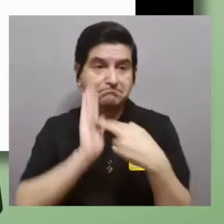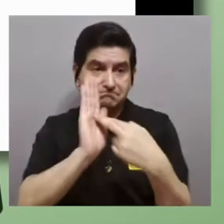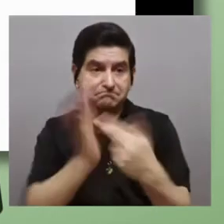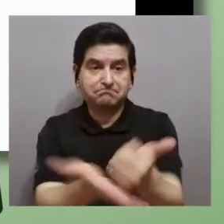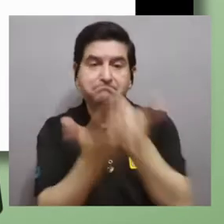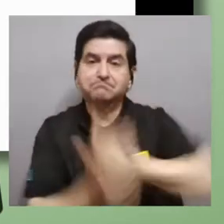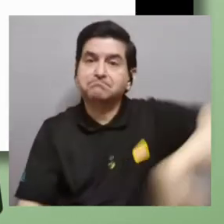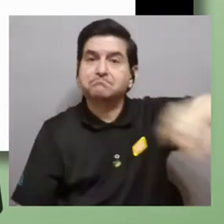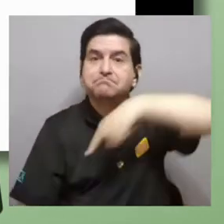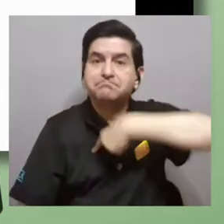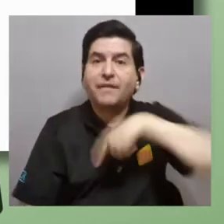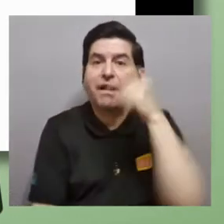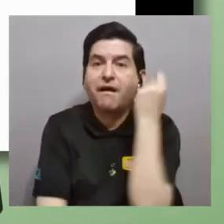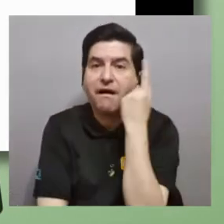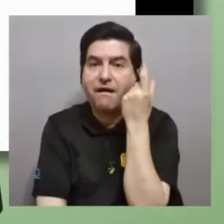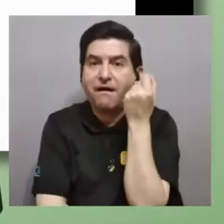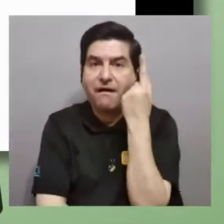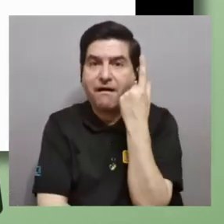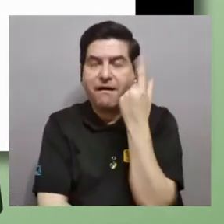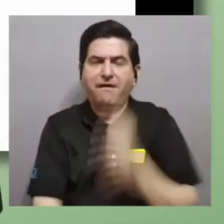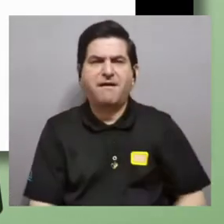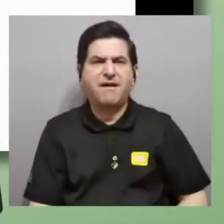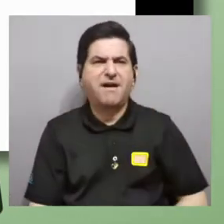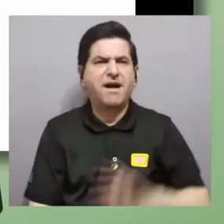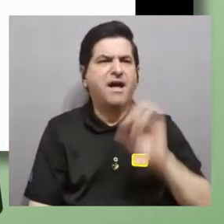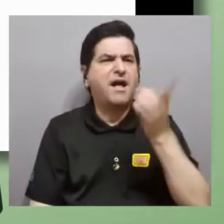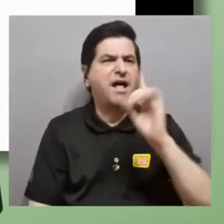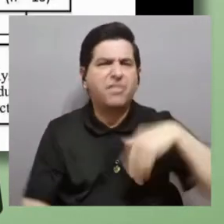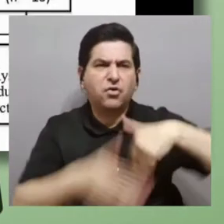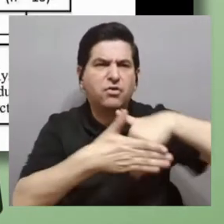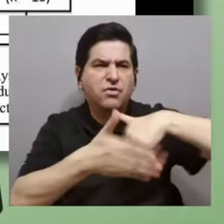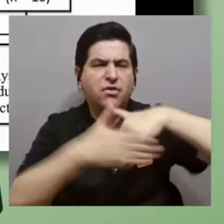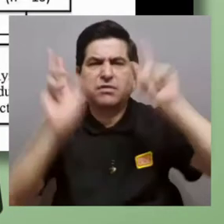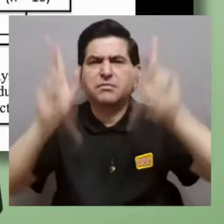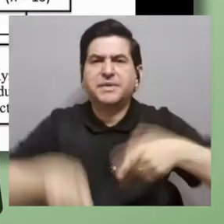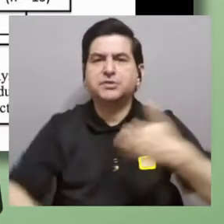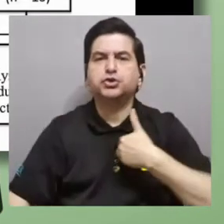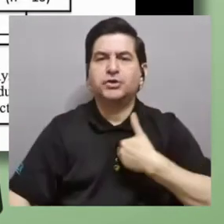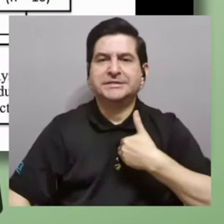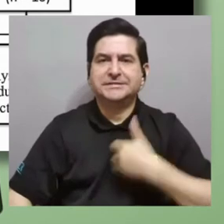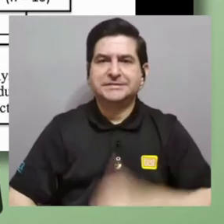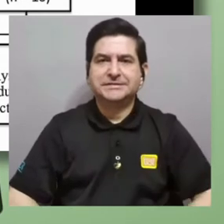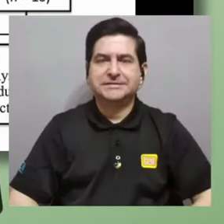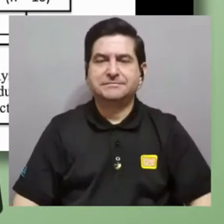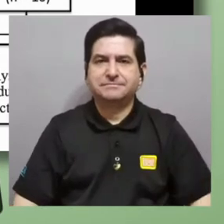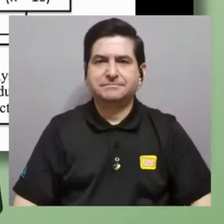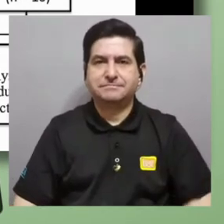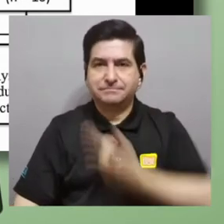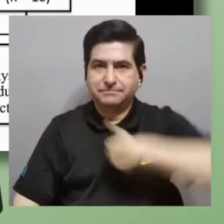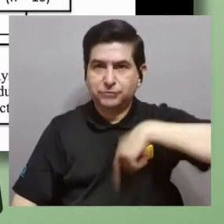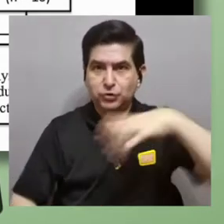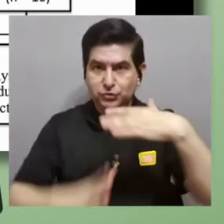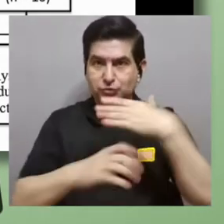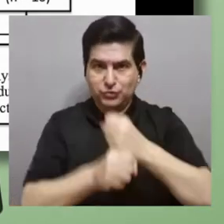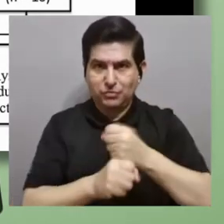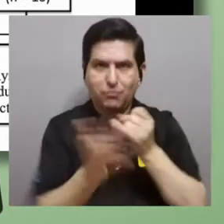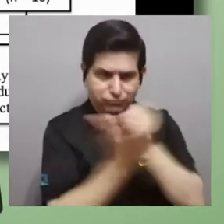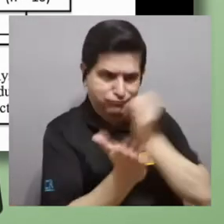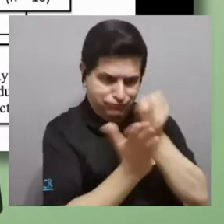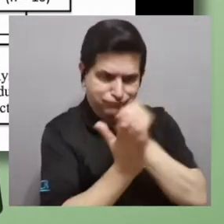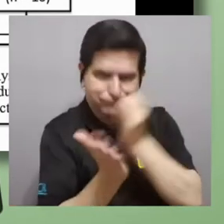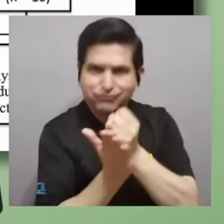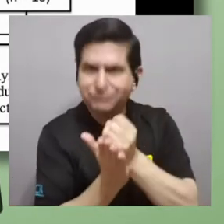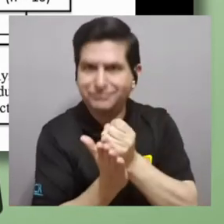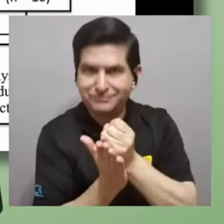representación nos va ayudar a comprender dónde están los obstáculos que enfrentan las personas como lo que nosotros hacemos es